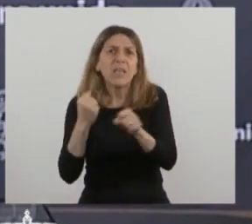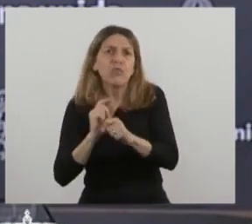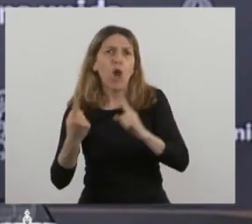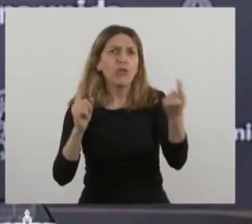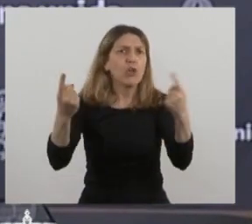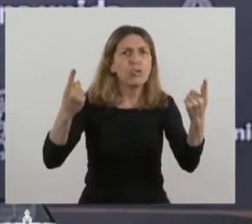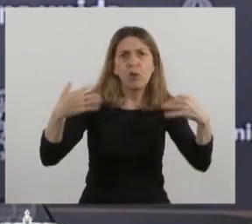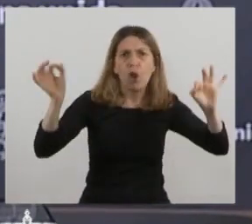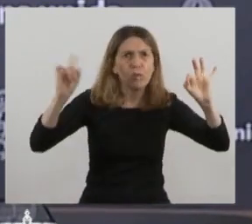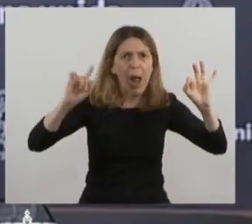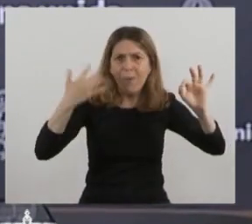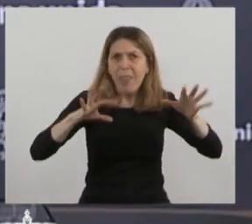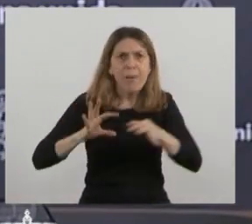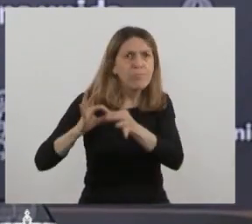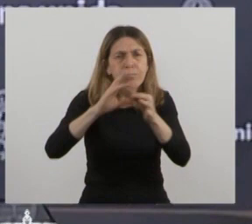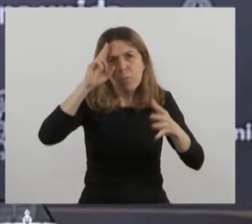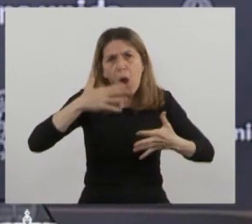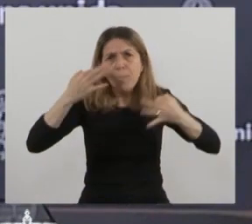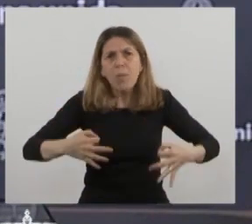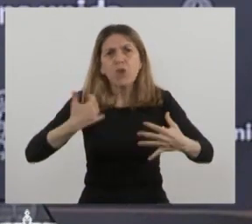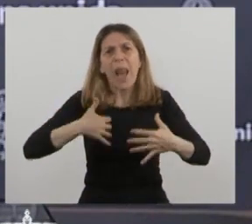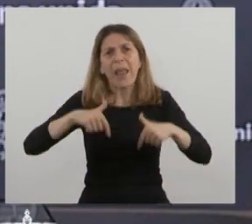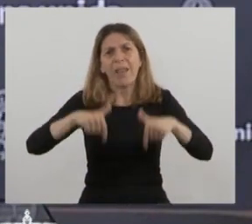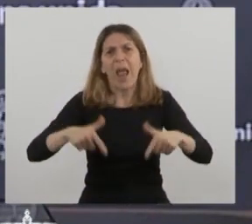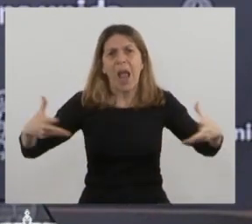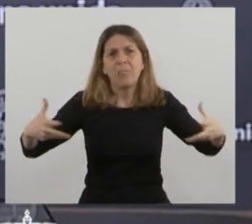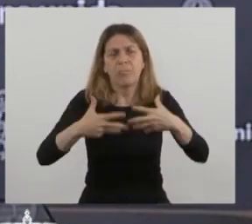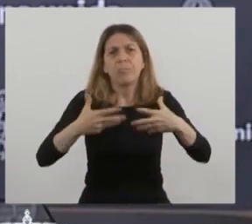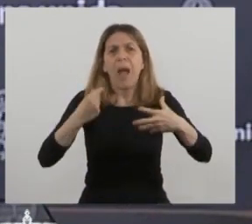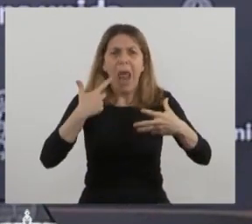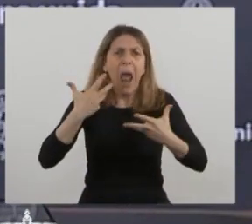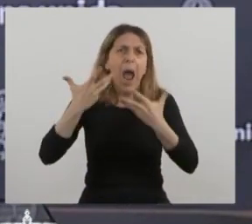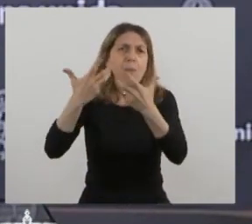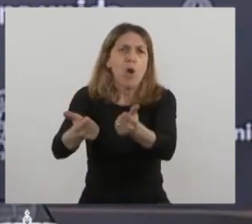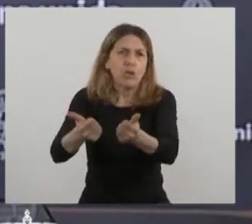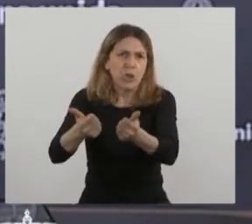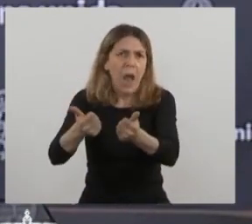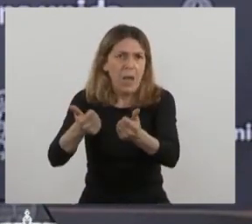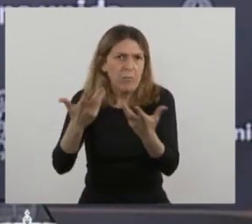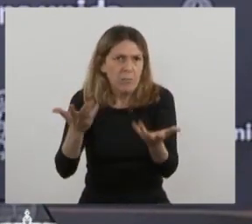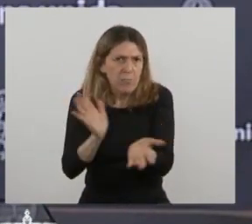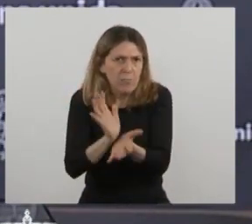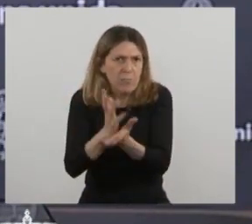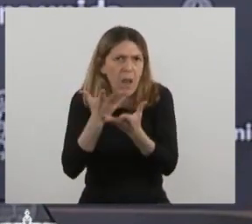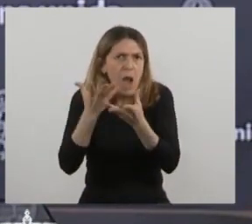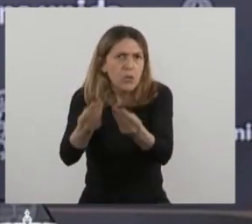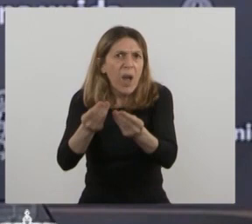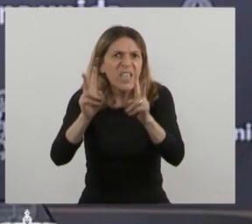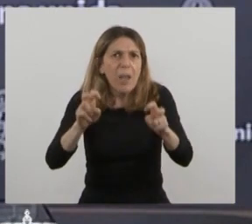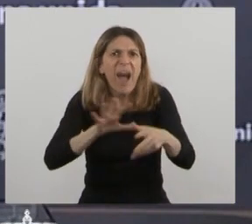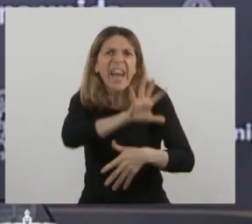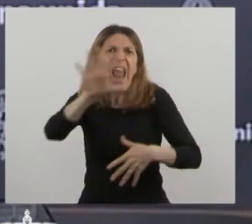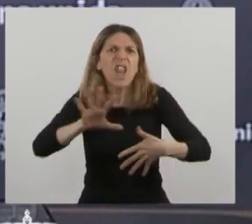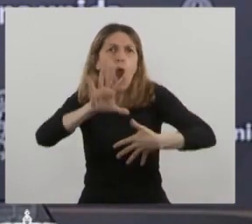reitero el compromiso de la Argentina para contribuir a la consolidación de este espacio regional